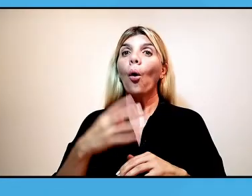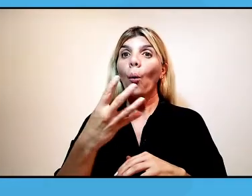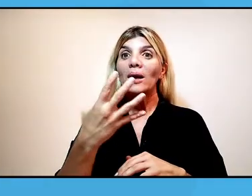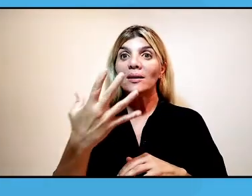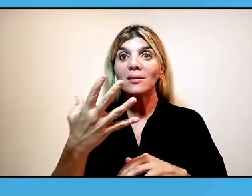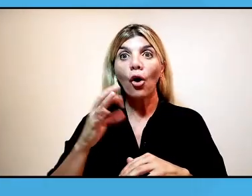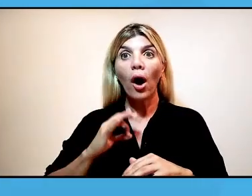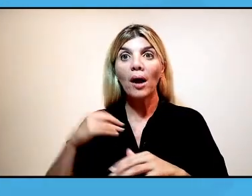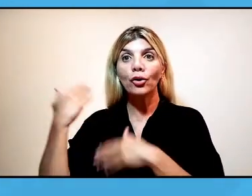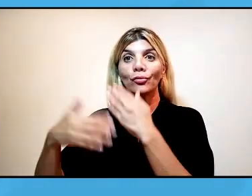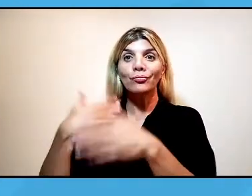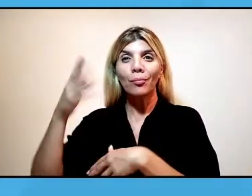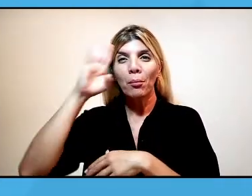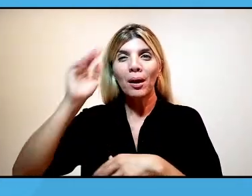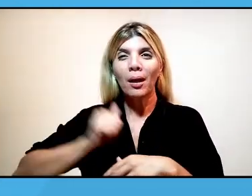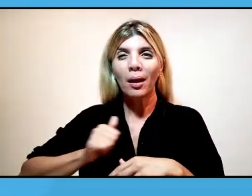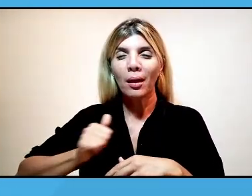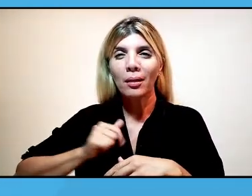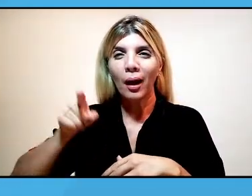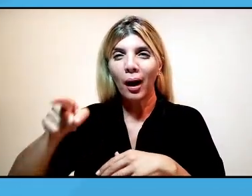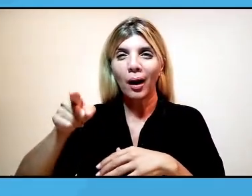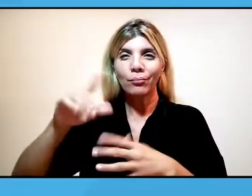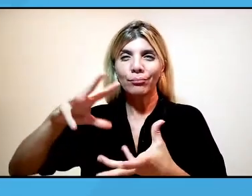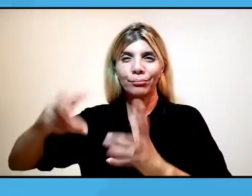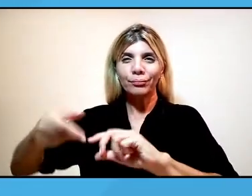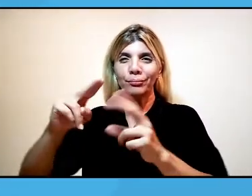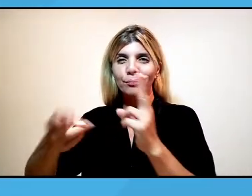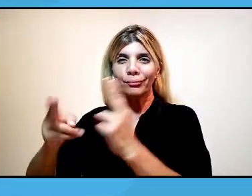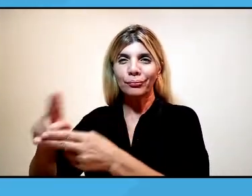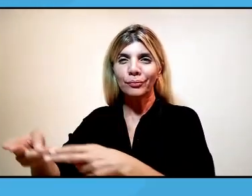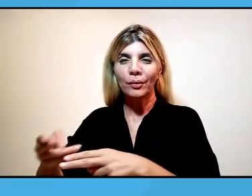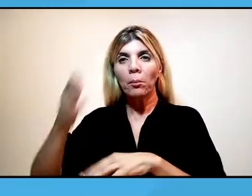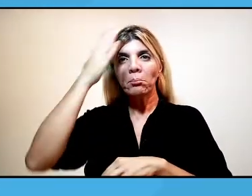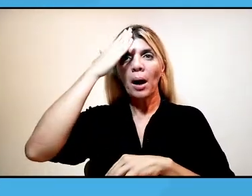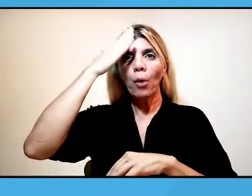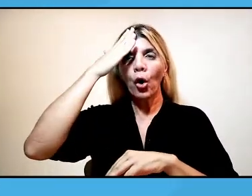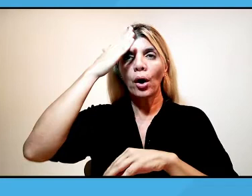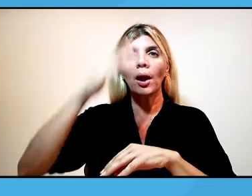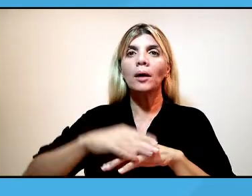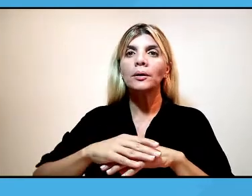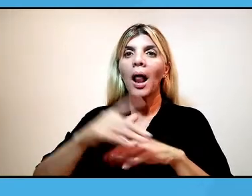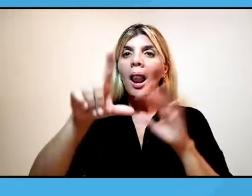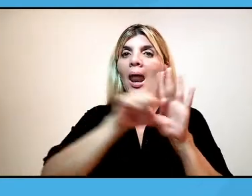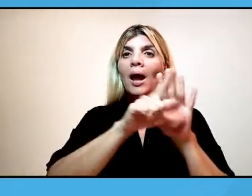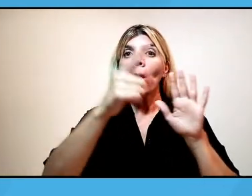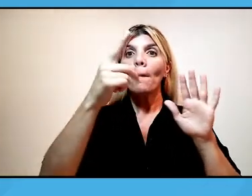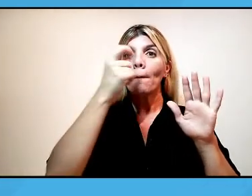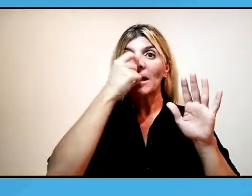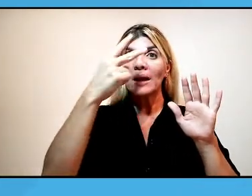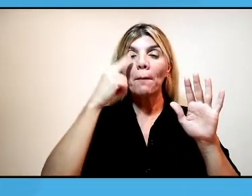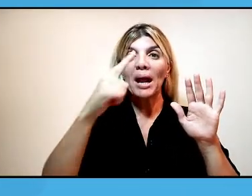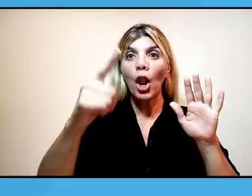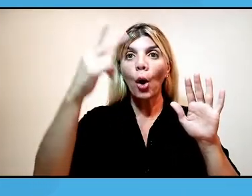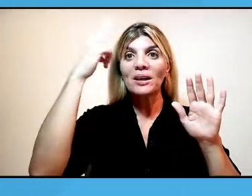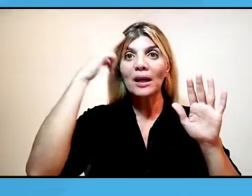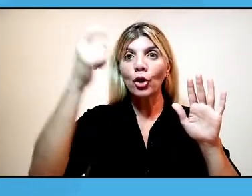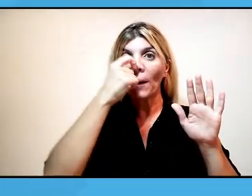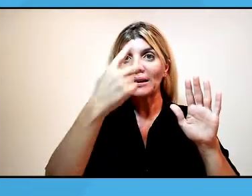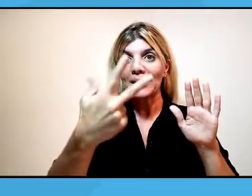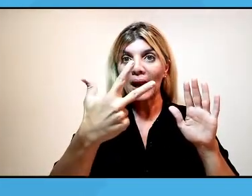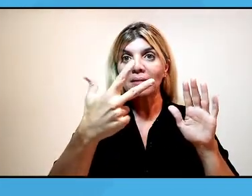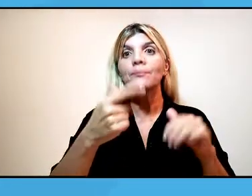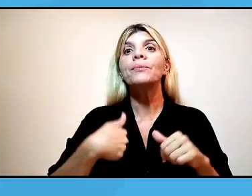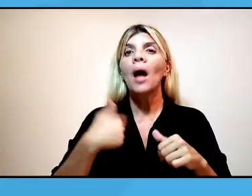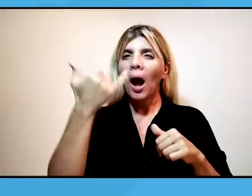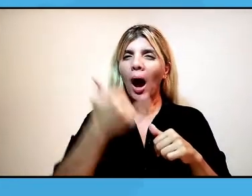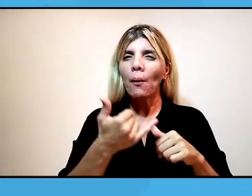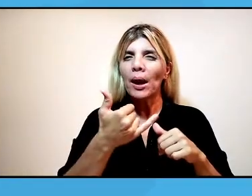A 45 años del golpe genocida, plantamos memoria. La Ley 20.923 estableció un